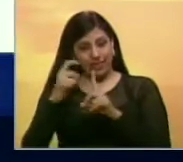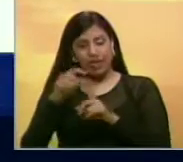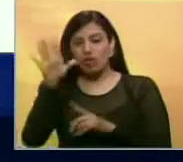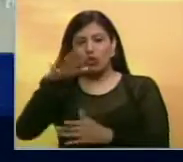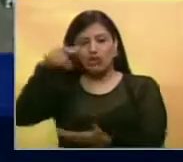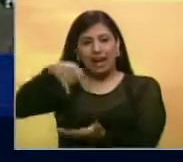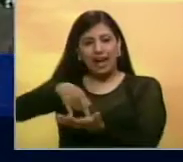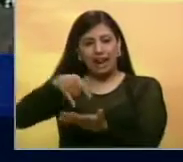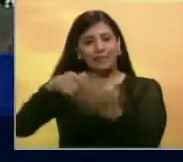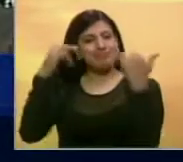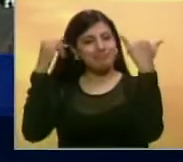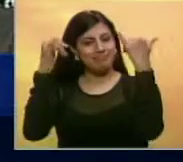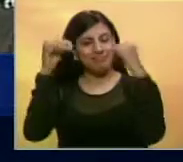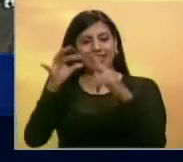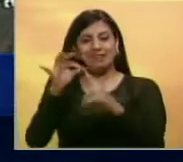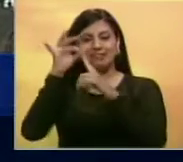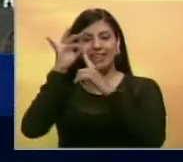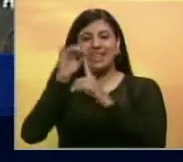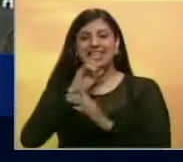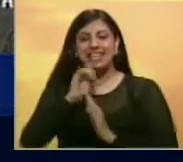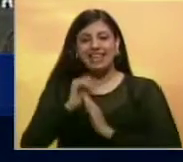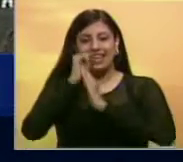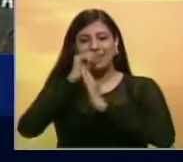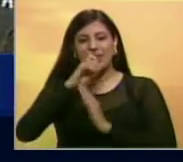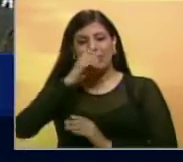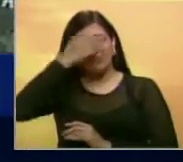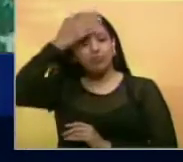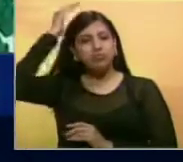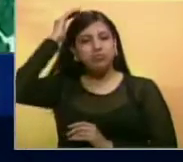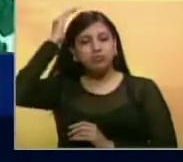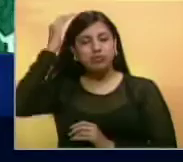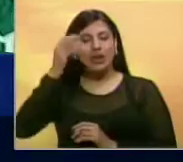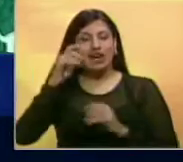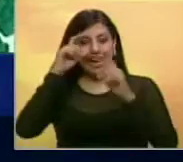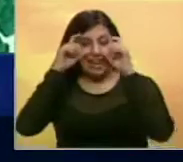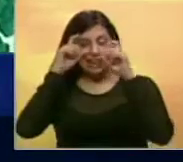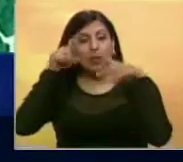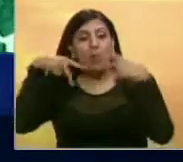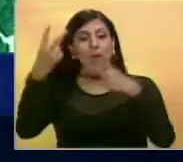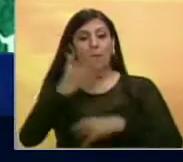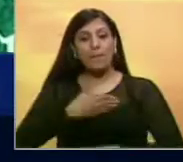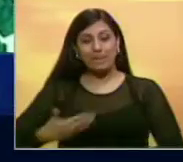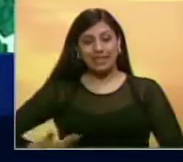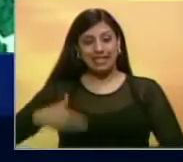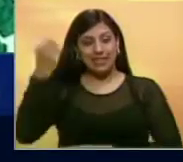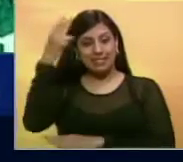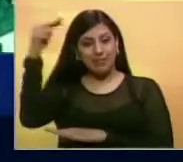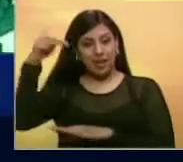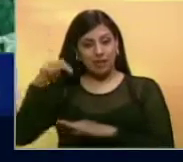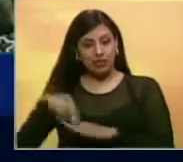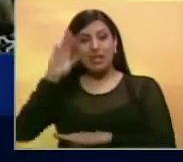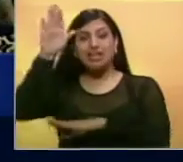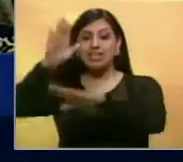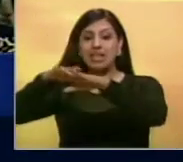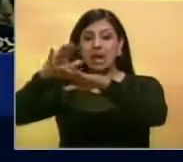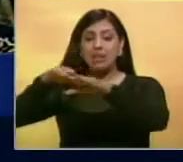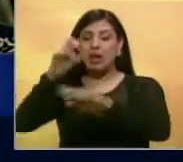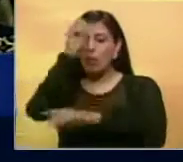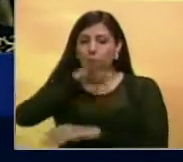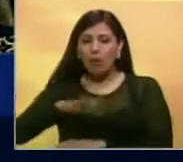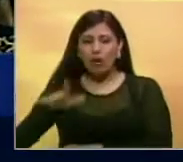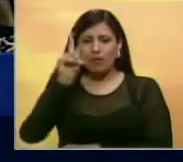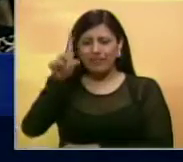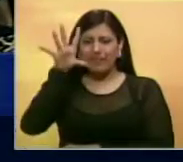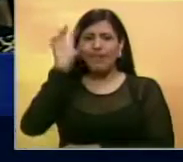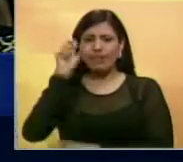Estado Carabobo celebraron la escogencia de su líder Henry Ramos Alup como presidente de la nueva Asamblea Nacional e hicieron un llamado a la población